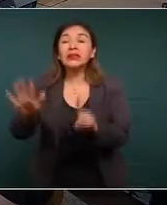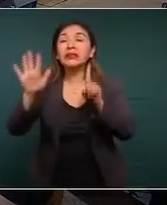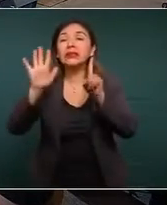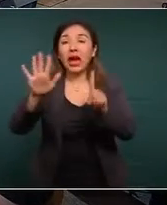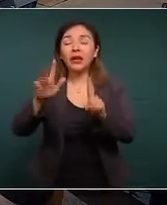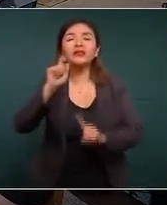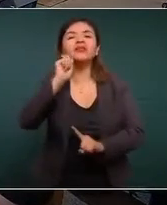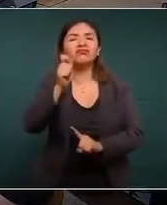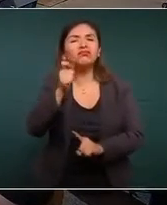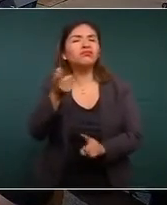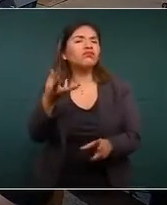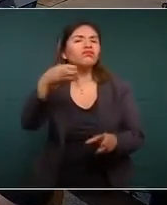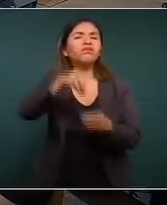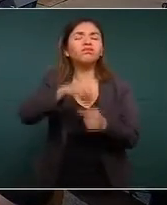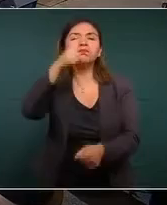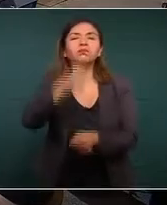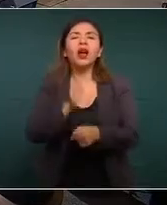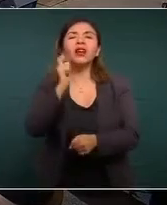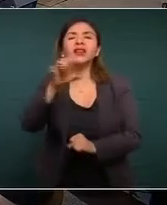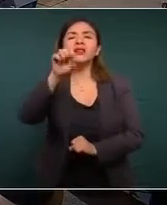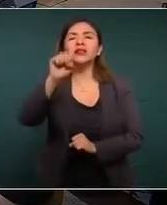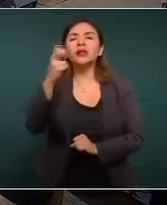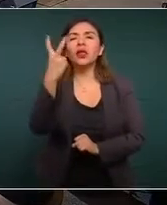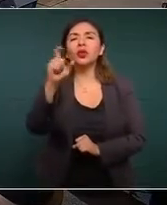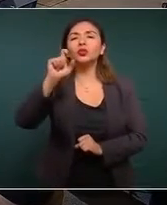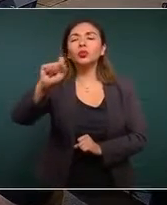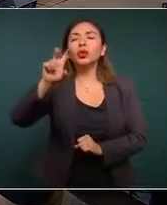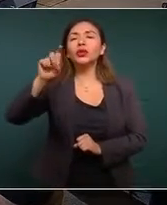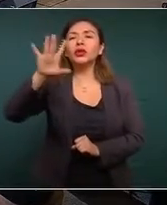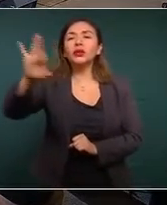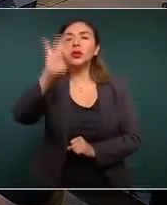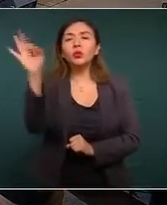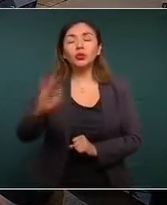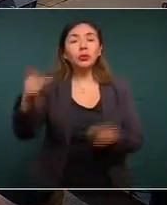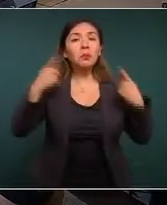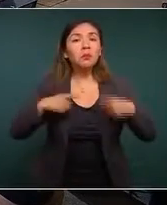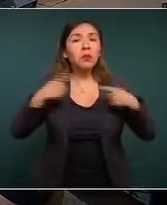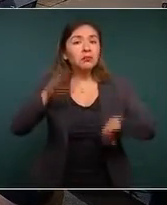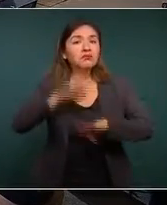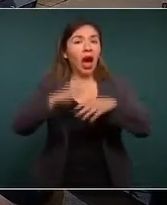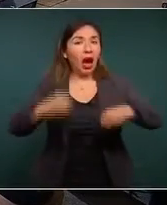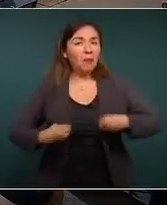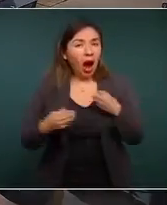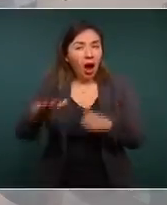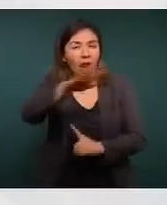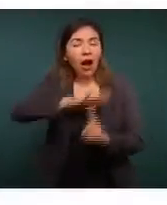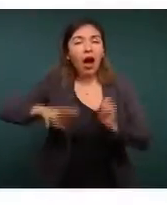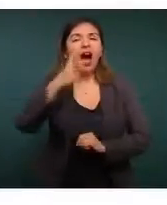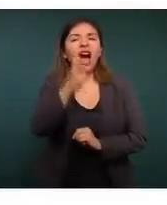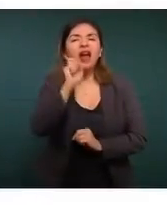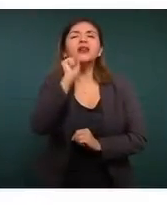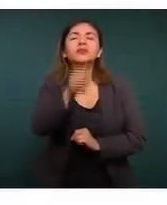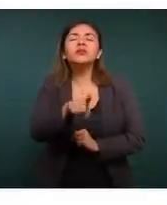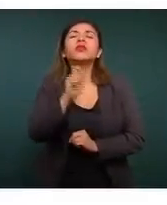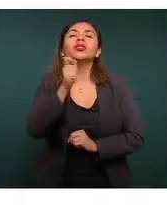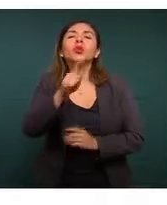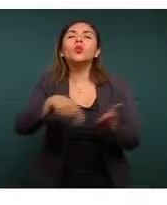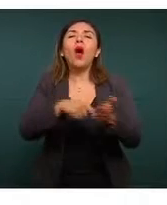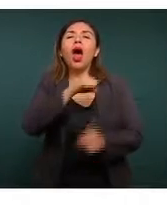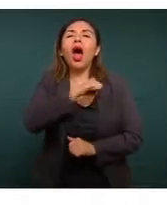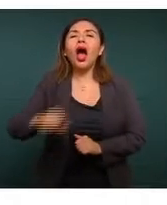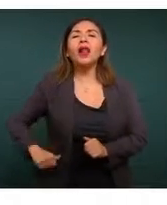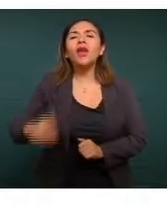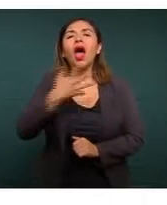que concentran el 62.35% de la población y estas coinciden con las alcaldías donde